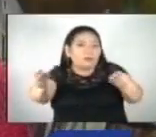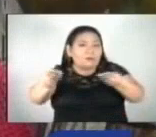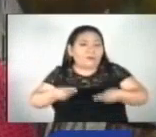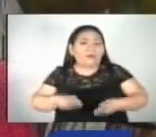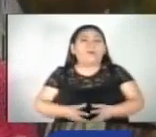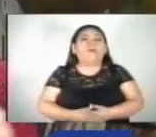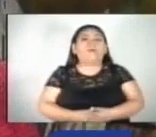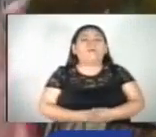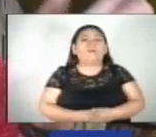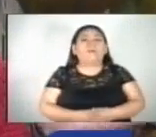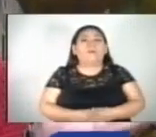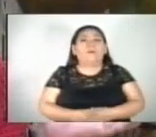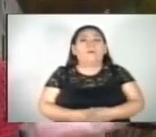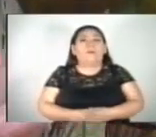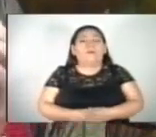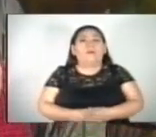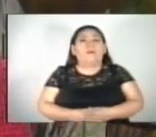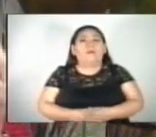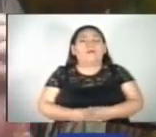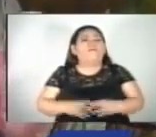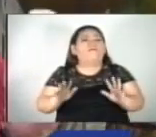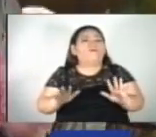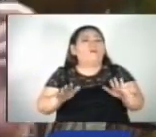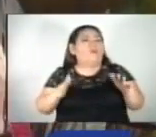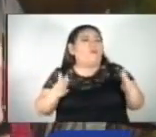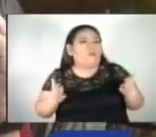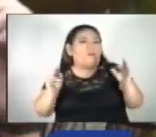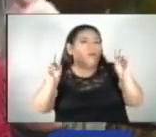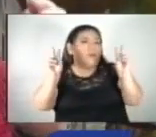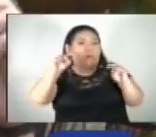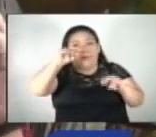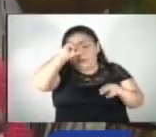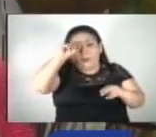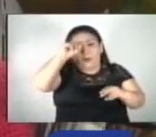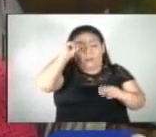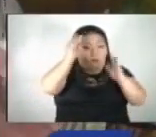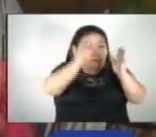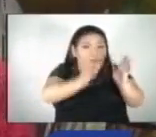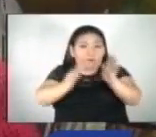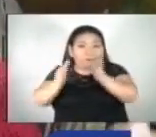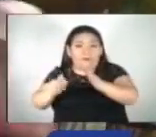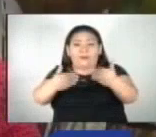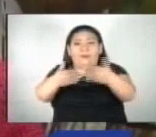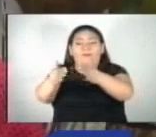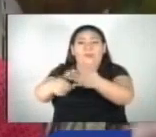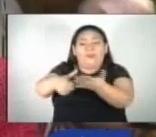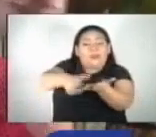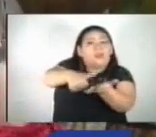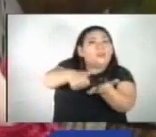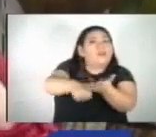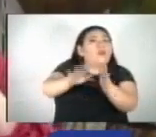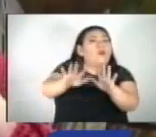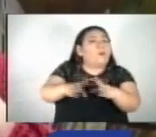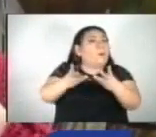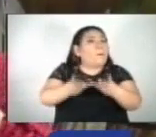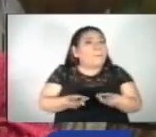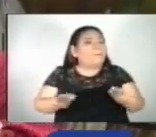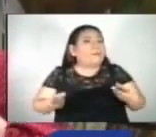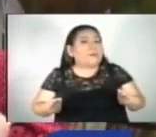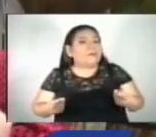¿Cómo se va a resolver la operativización de actividades, de acciones, de procesos,